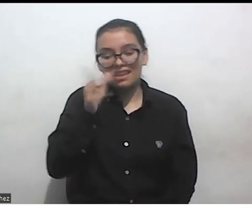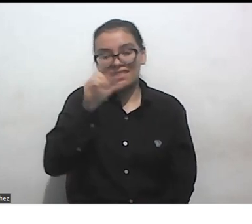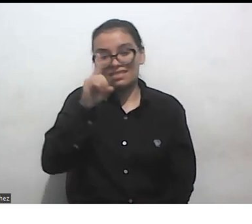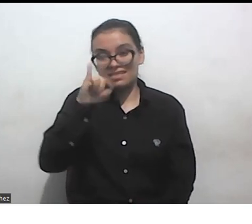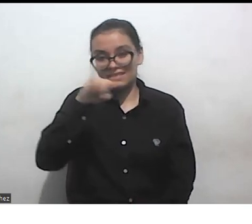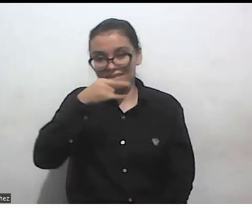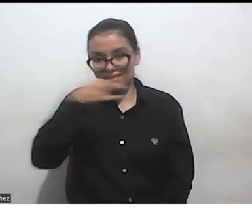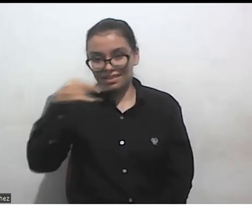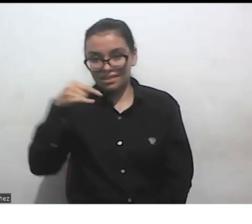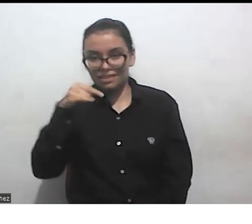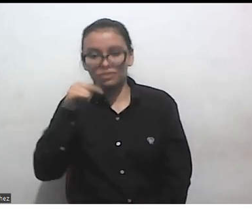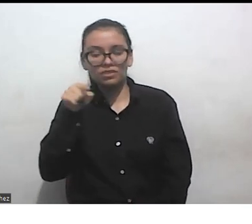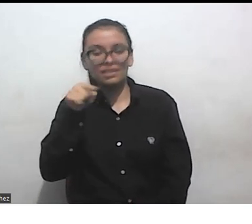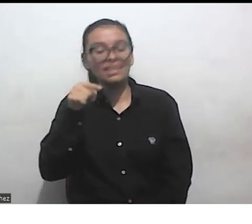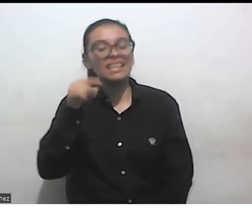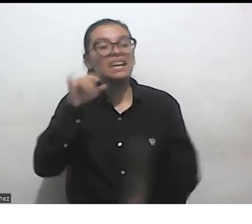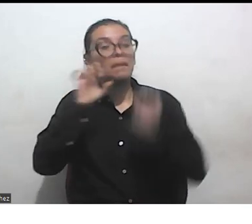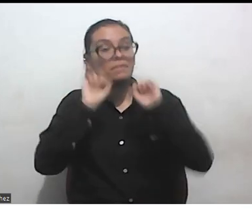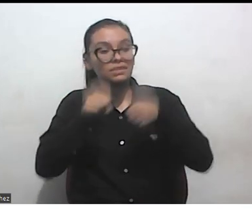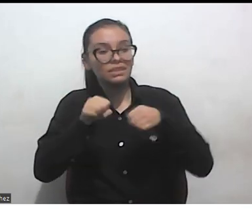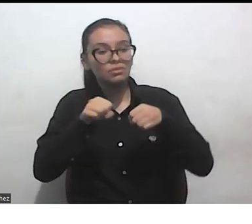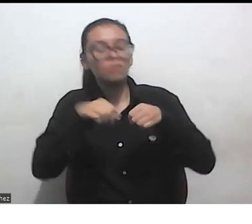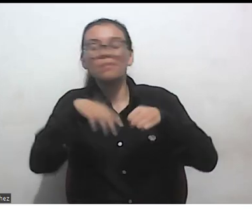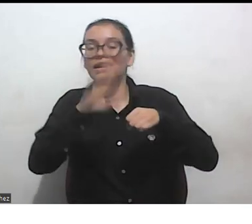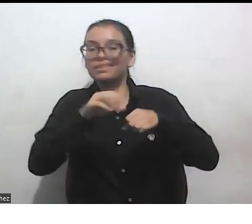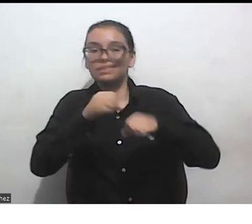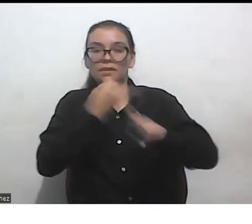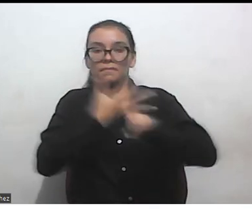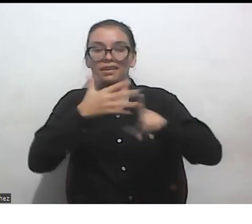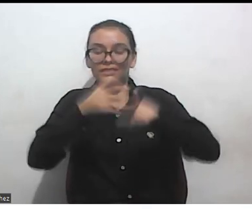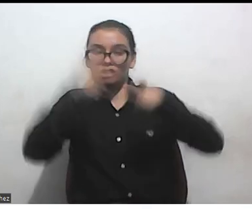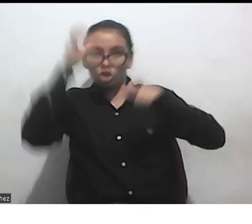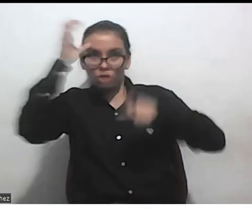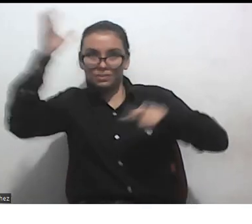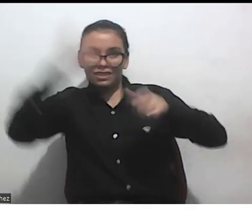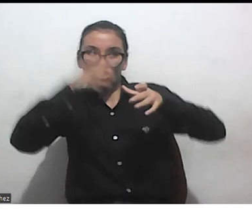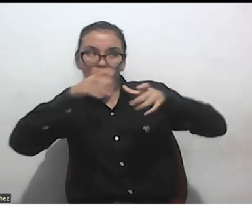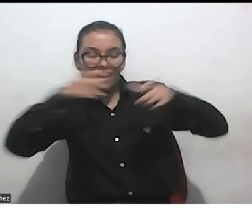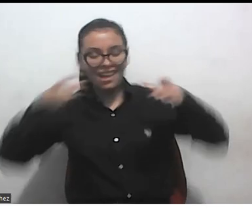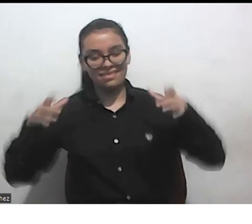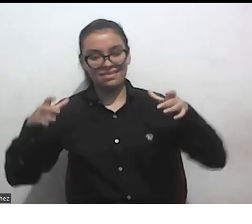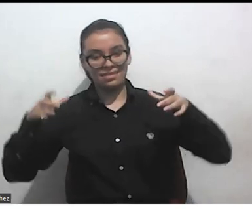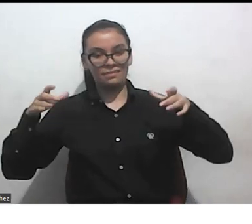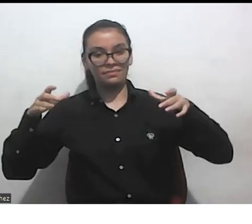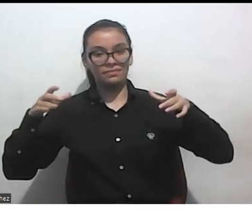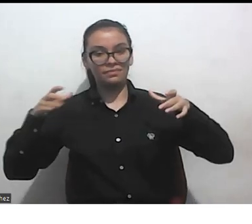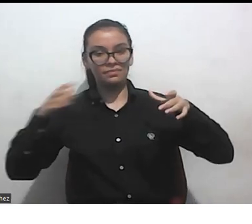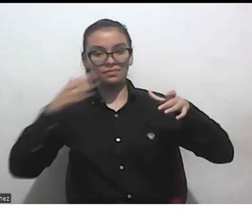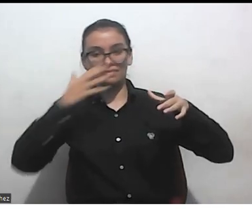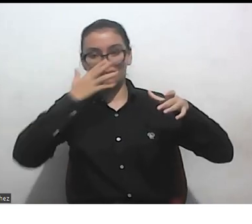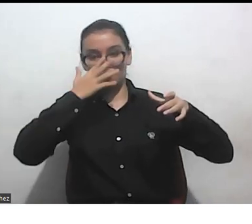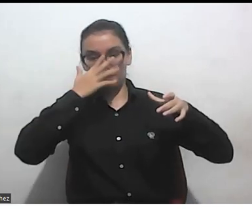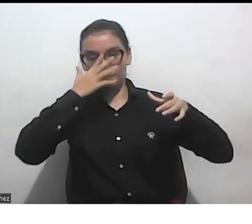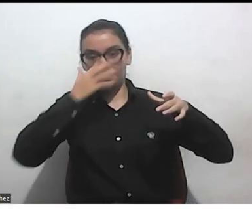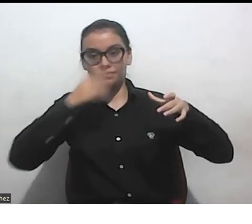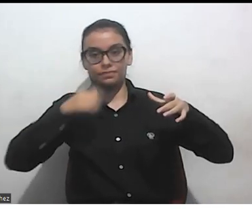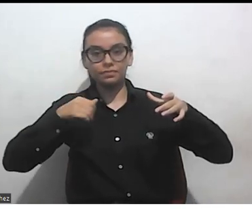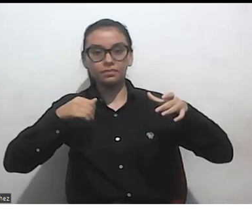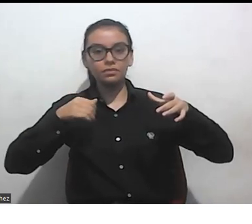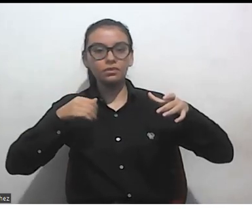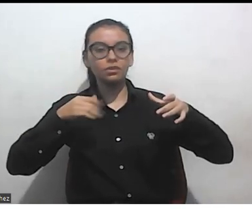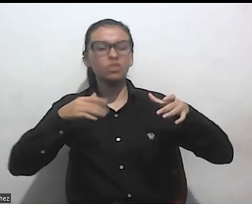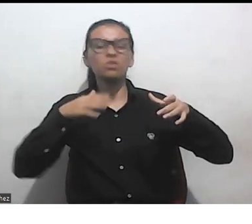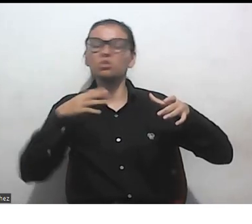narrativa también una concepción donde radica